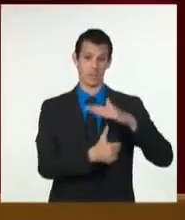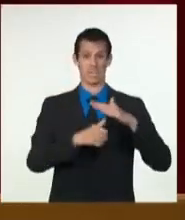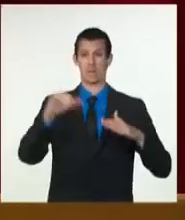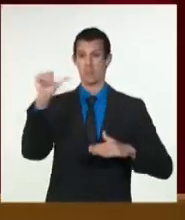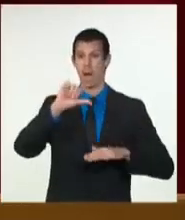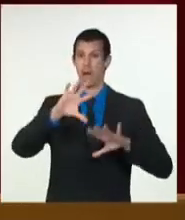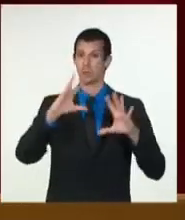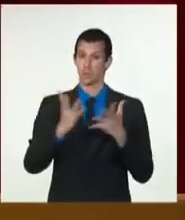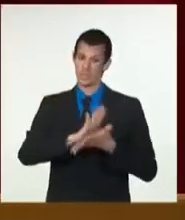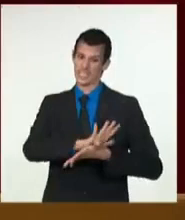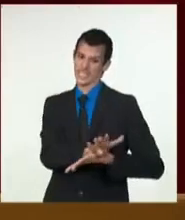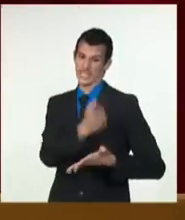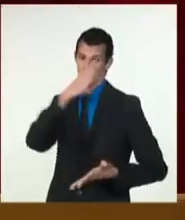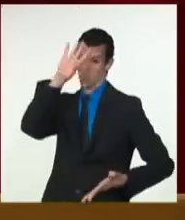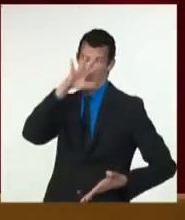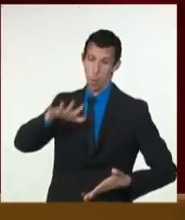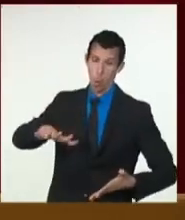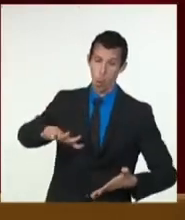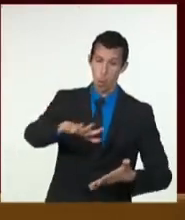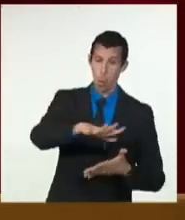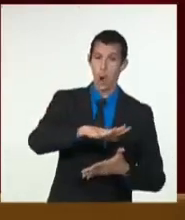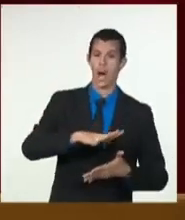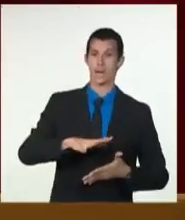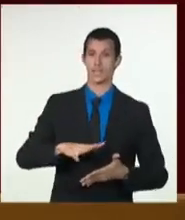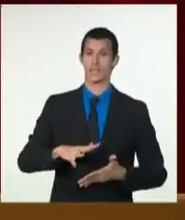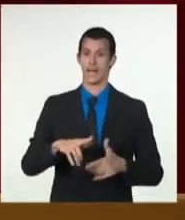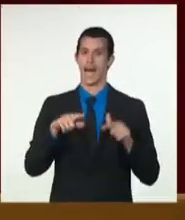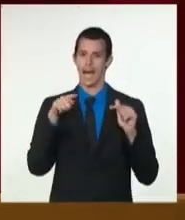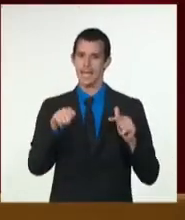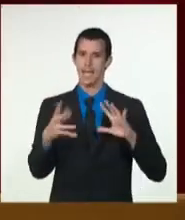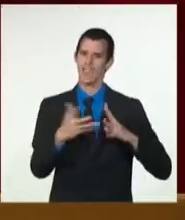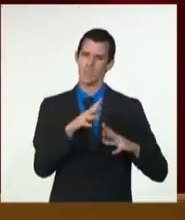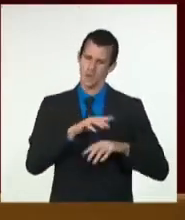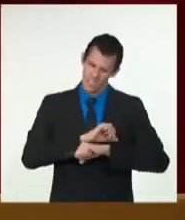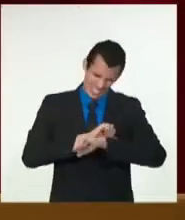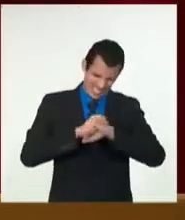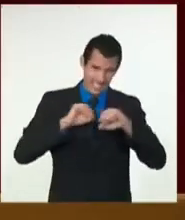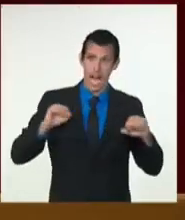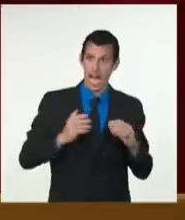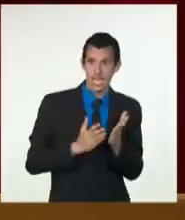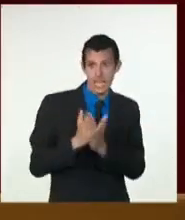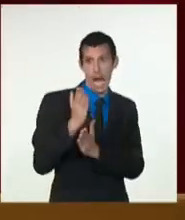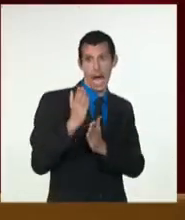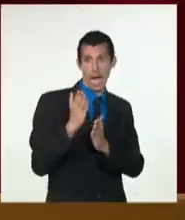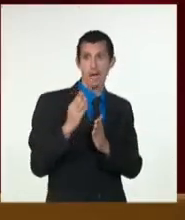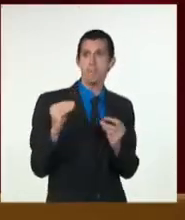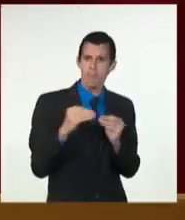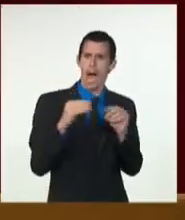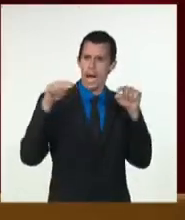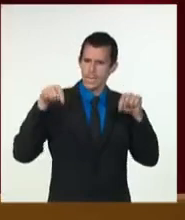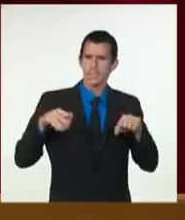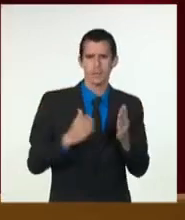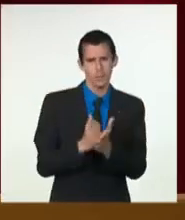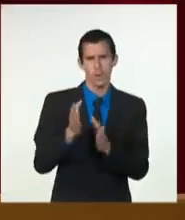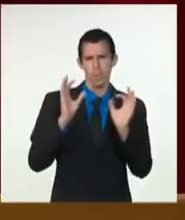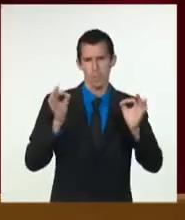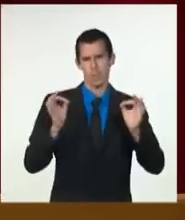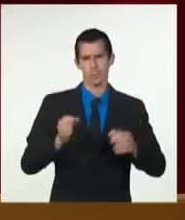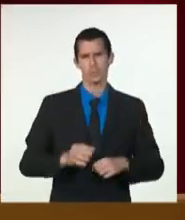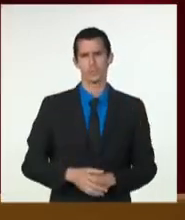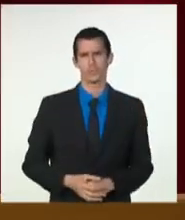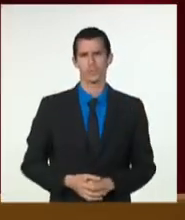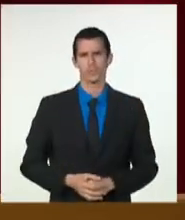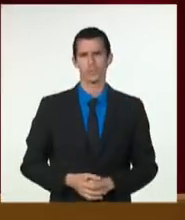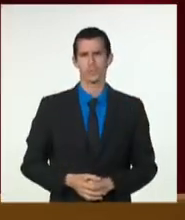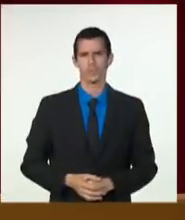son aquellos jóvenes que salvaron al país, que levantaron una nación culta y solidaria, admirada y respetada en